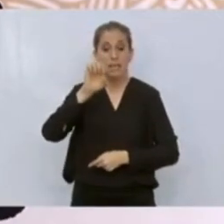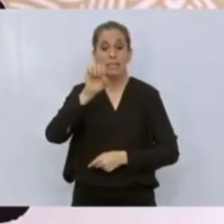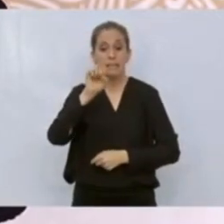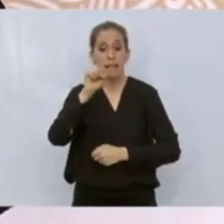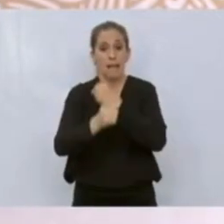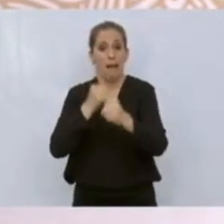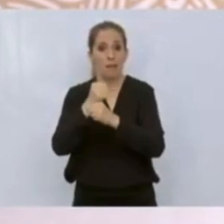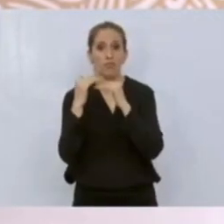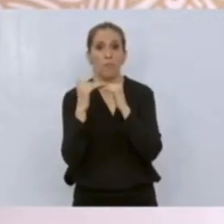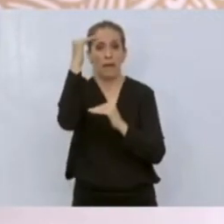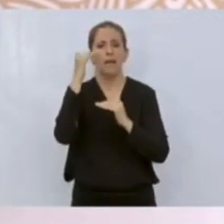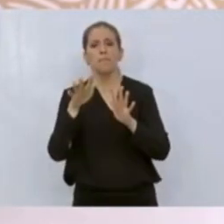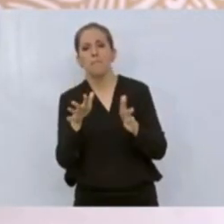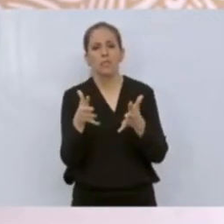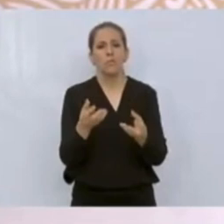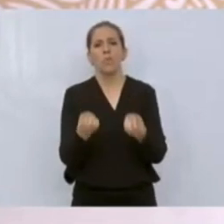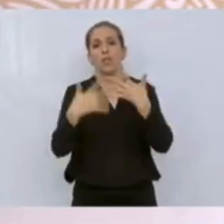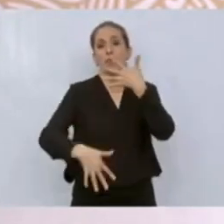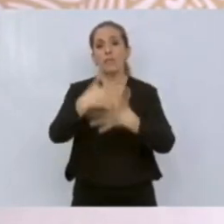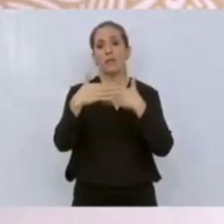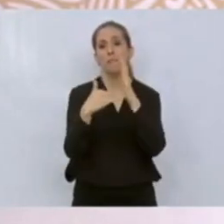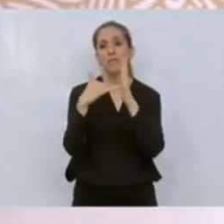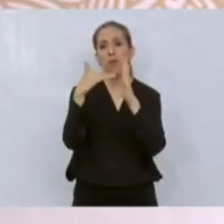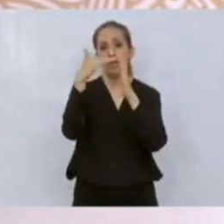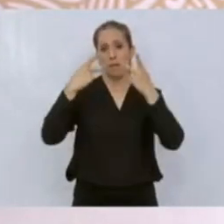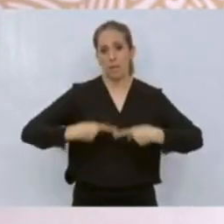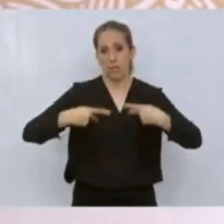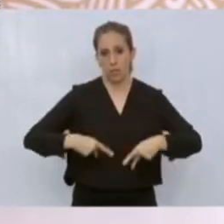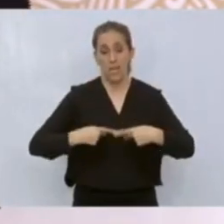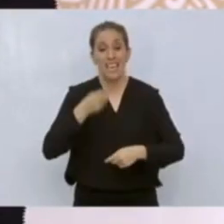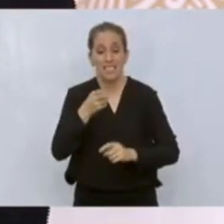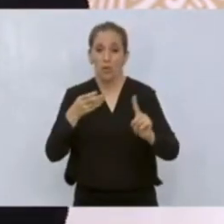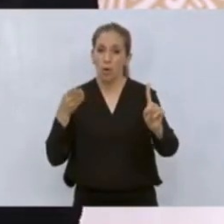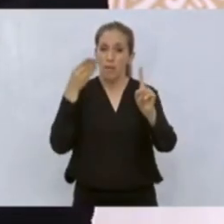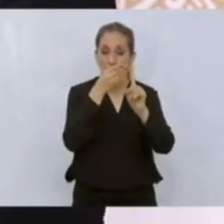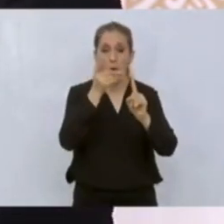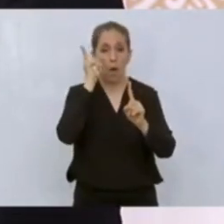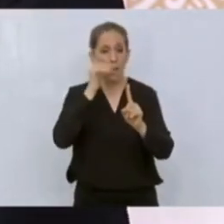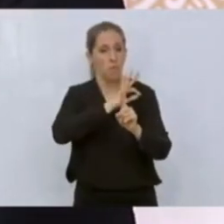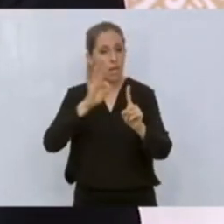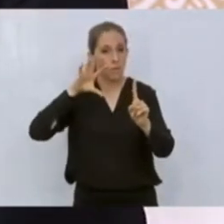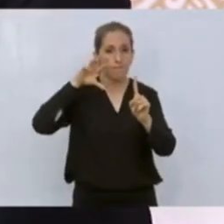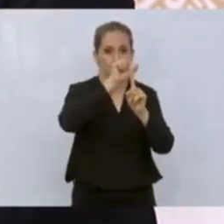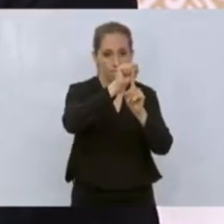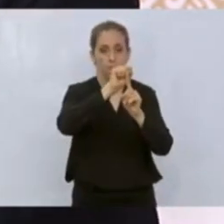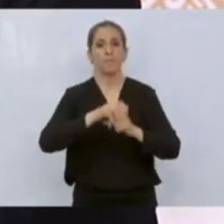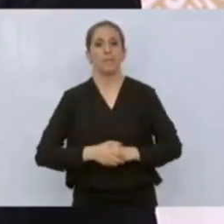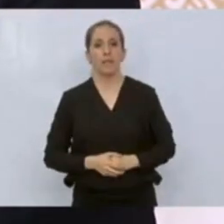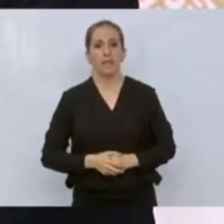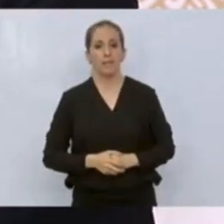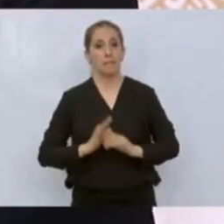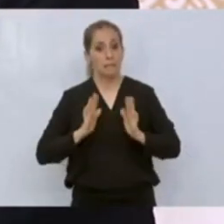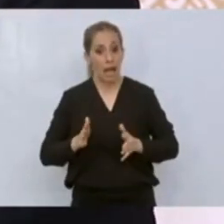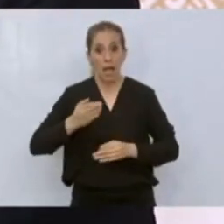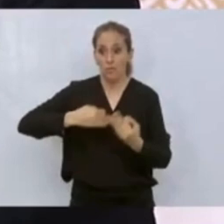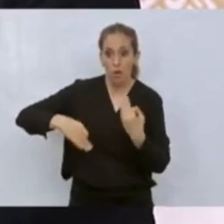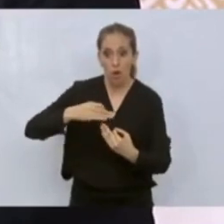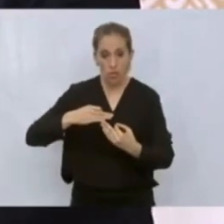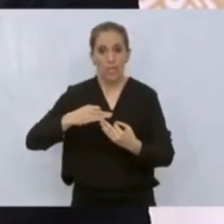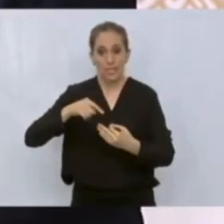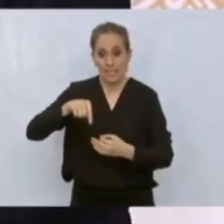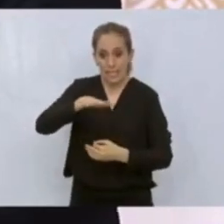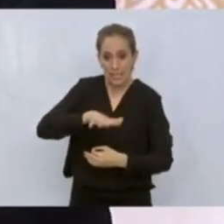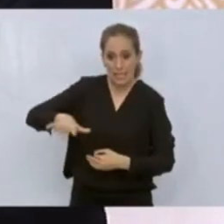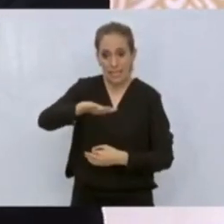que son alrededor de 15 millones. Si logramos esto, como es el propósito, si se vacuna a esta población